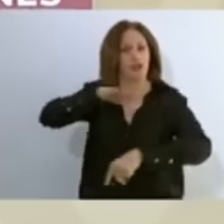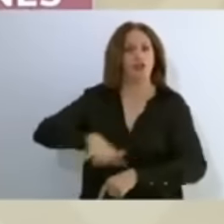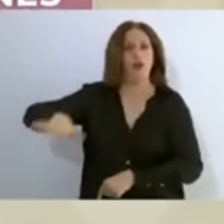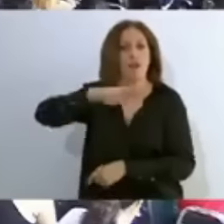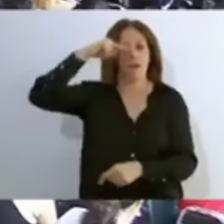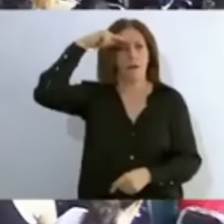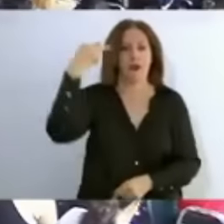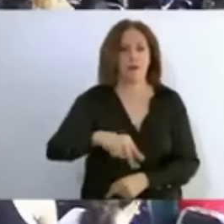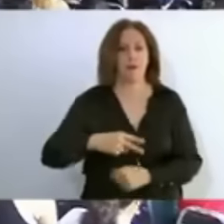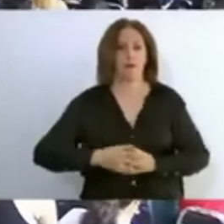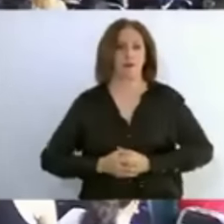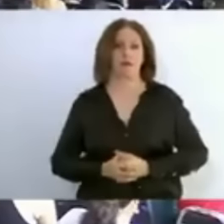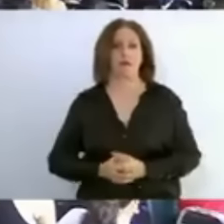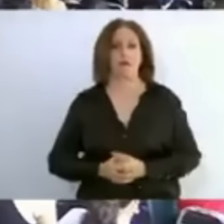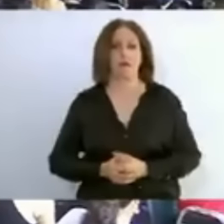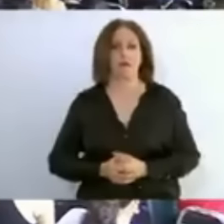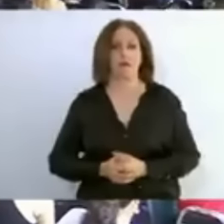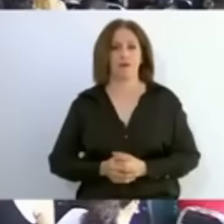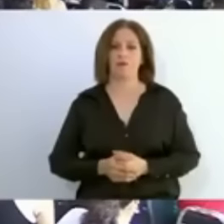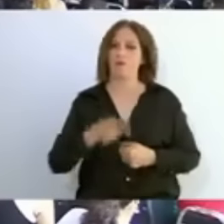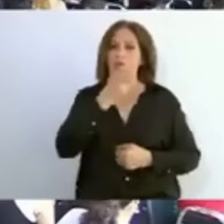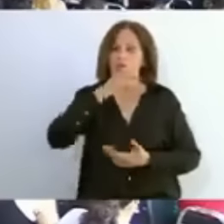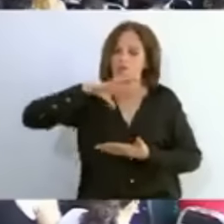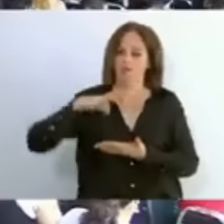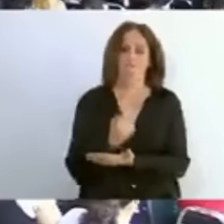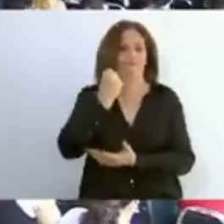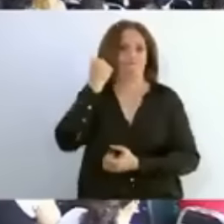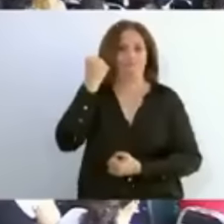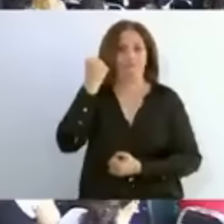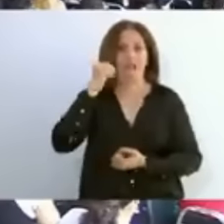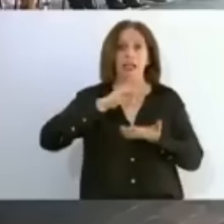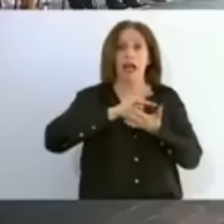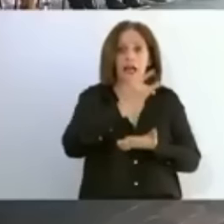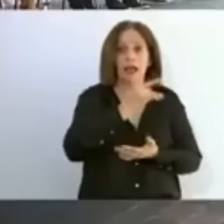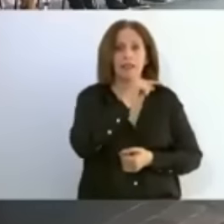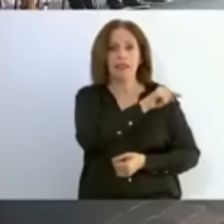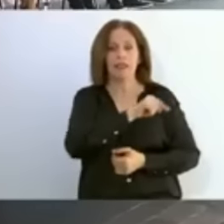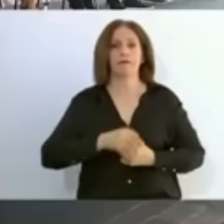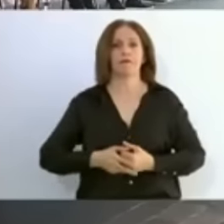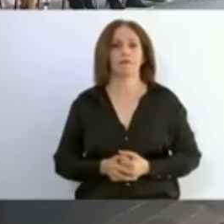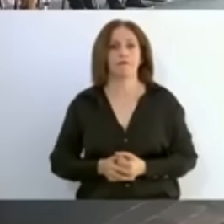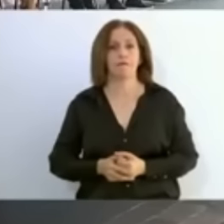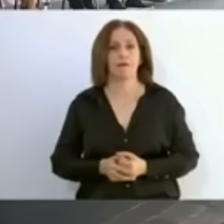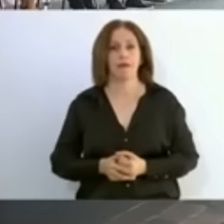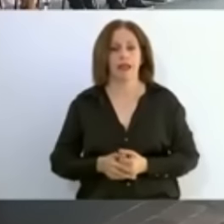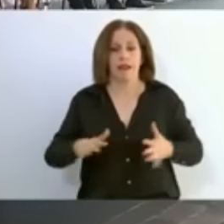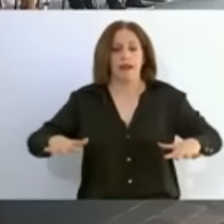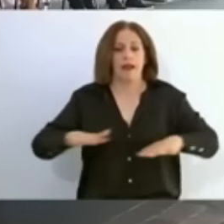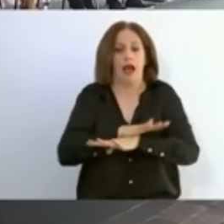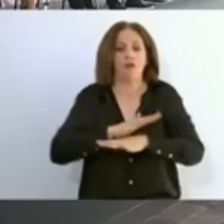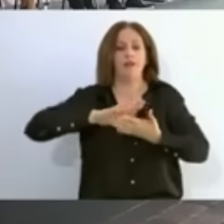un logro de todos los que han luchado por esta hermosa transformación